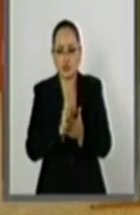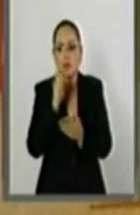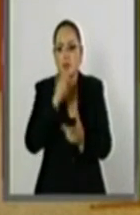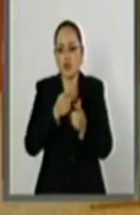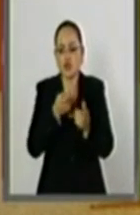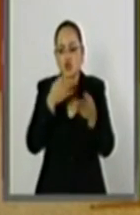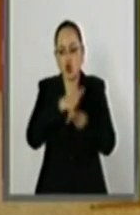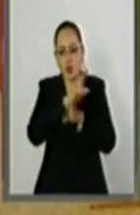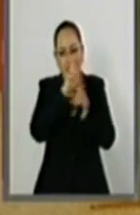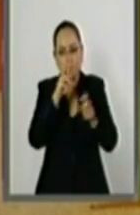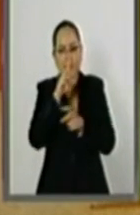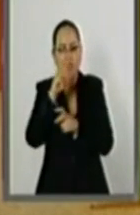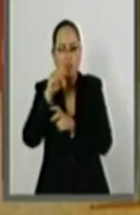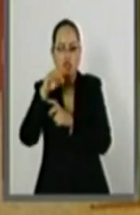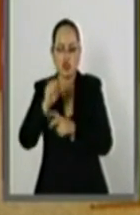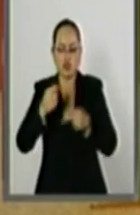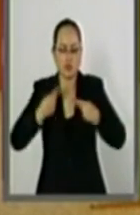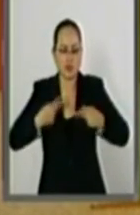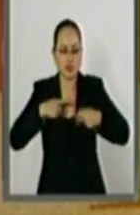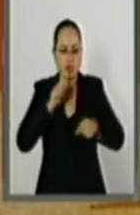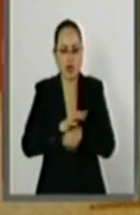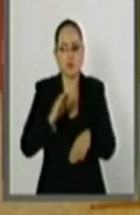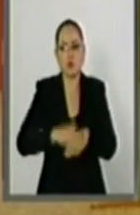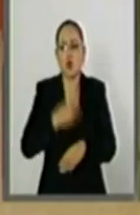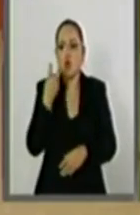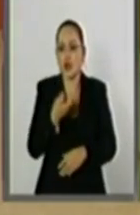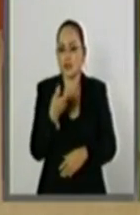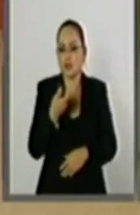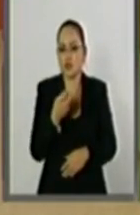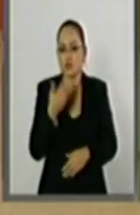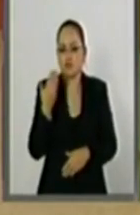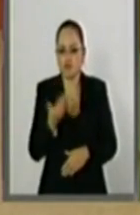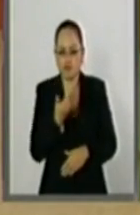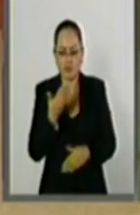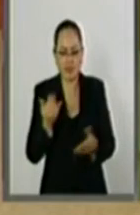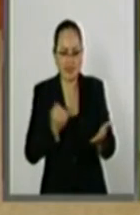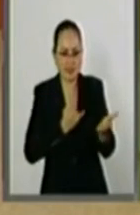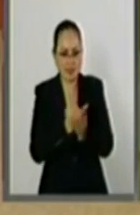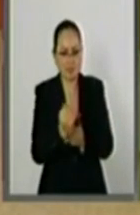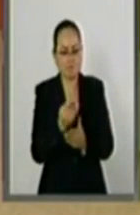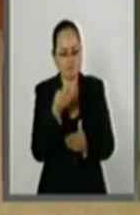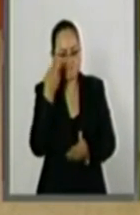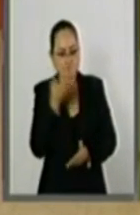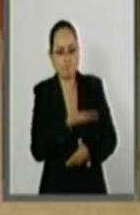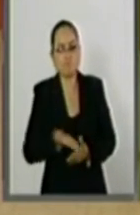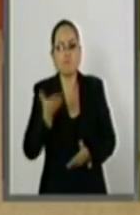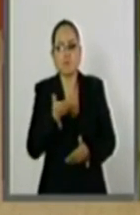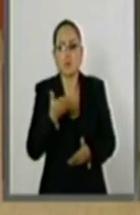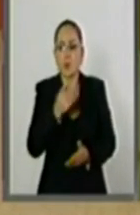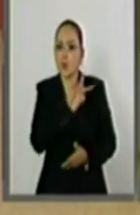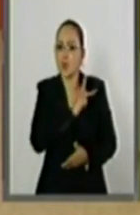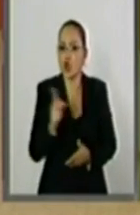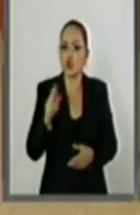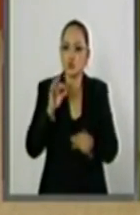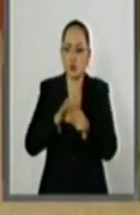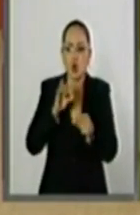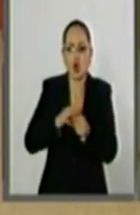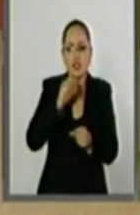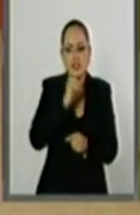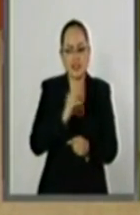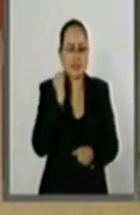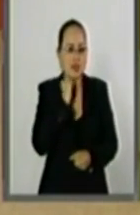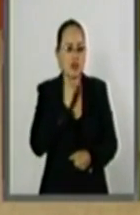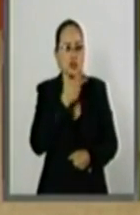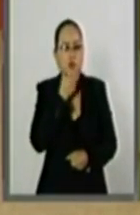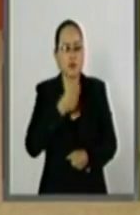datos personales, por lo que solicito que el presente dictamen sea aprobado por todos los senadores